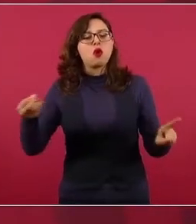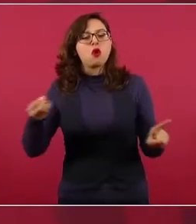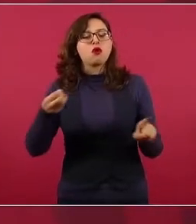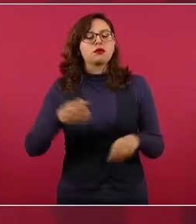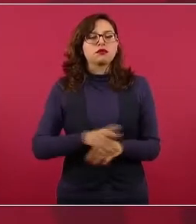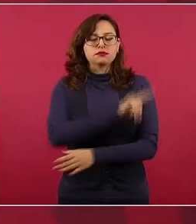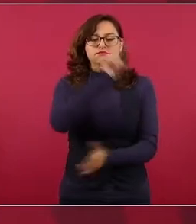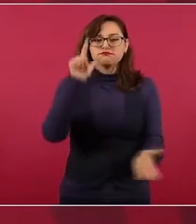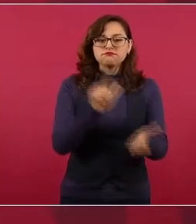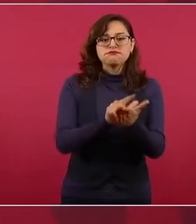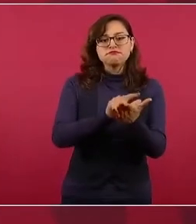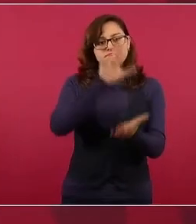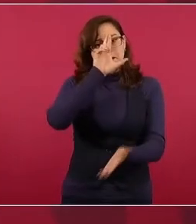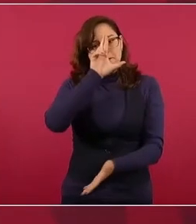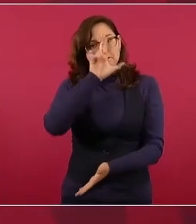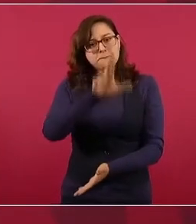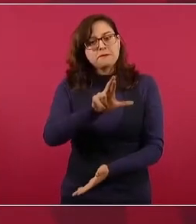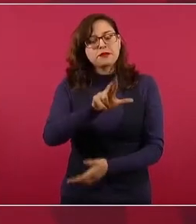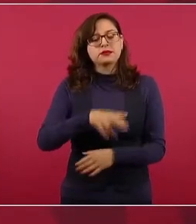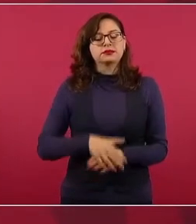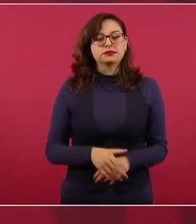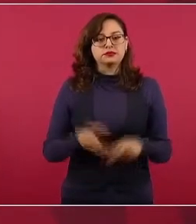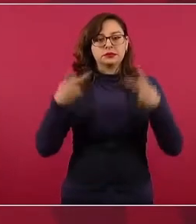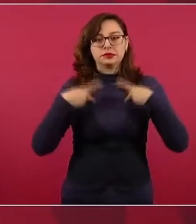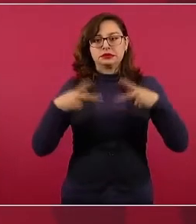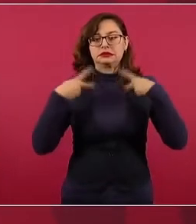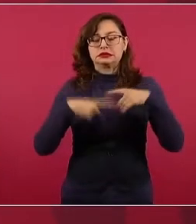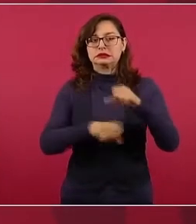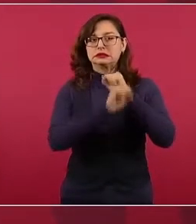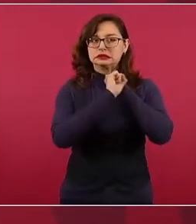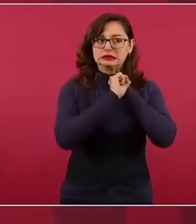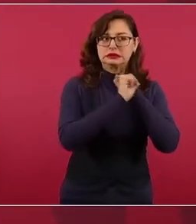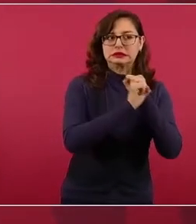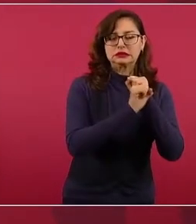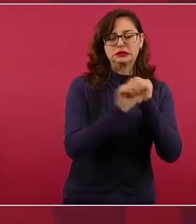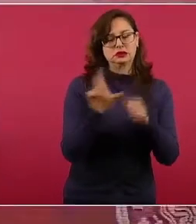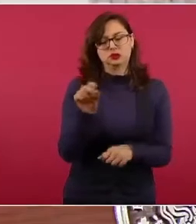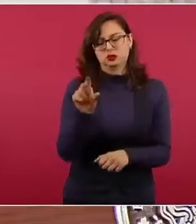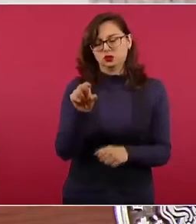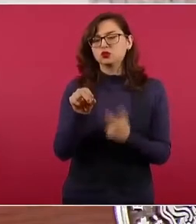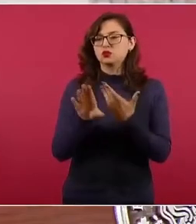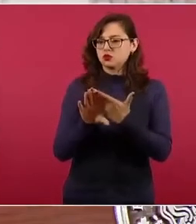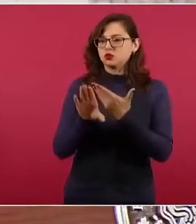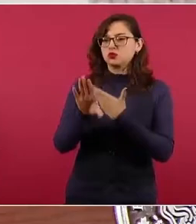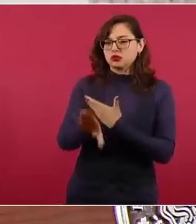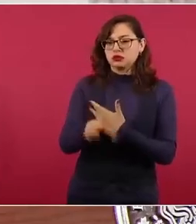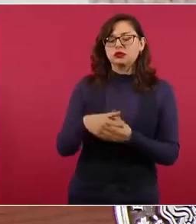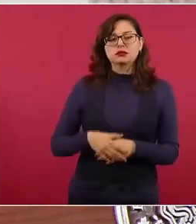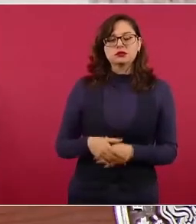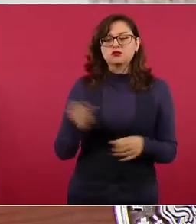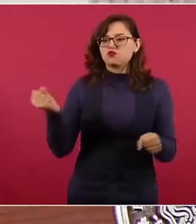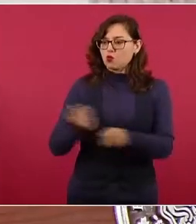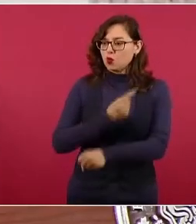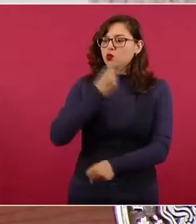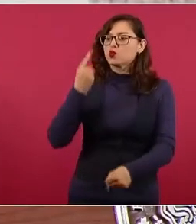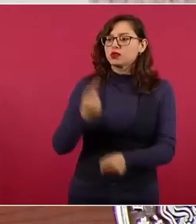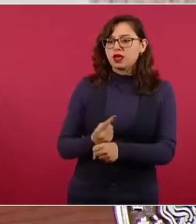pero al mismo tiempo que haya opciones.